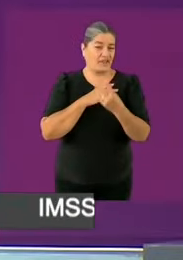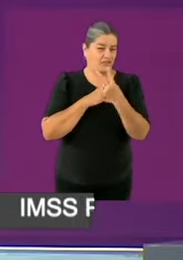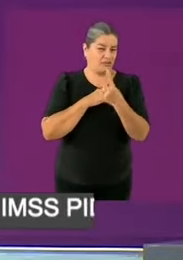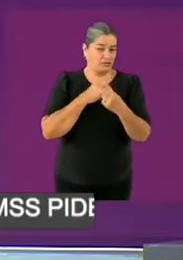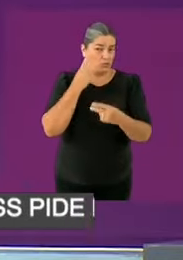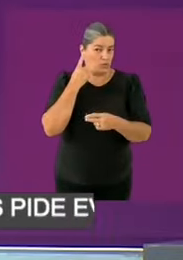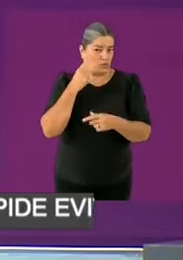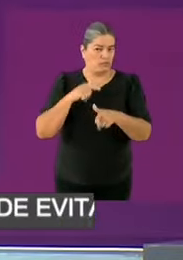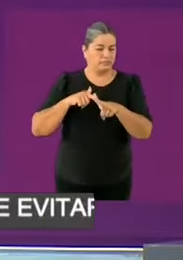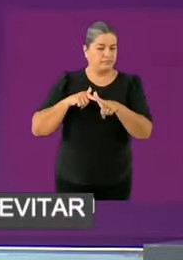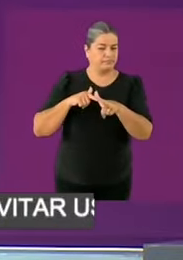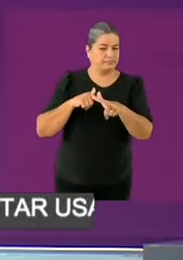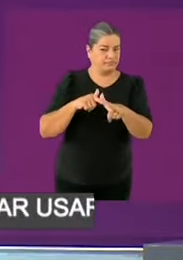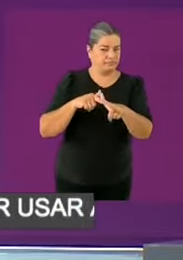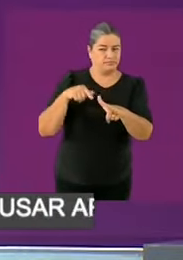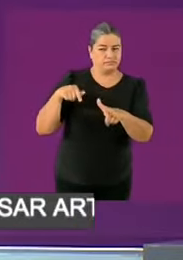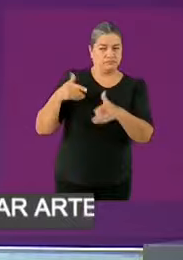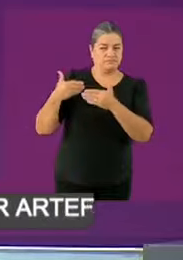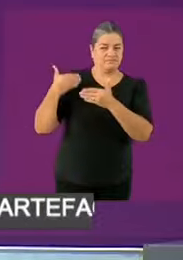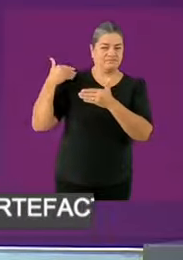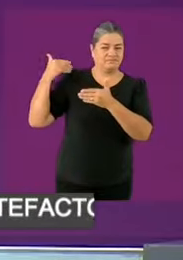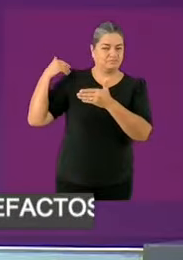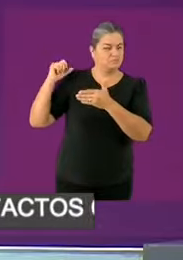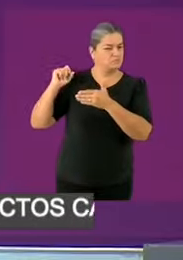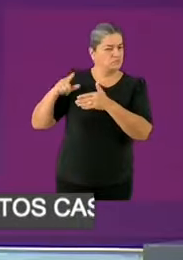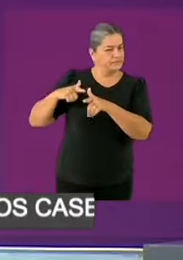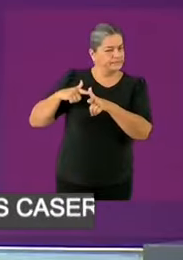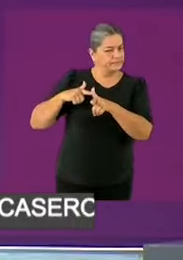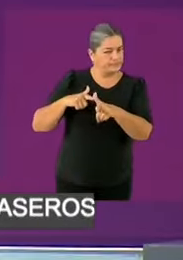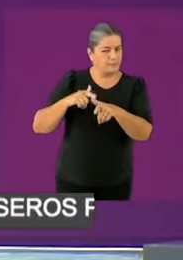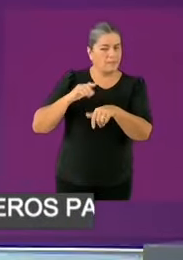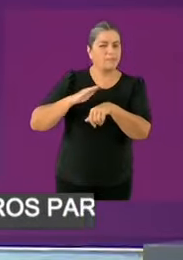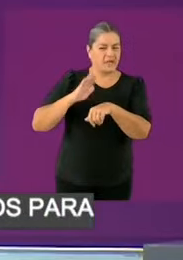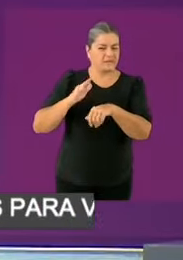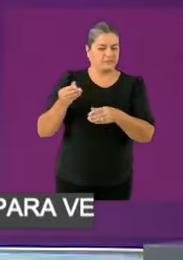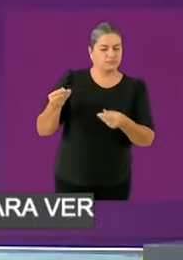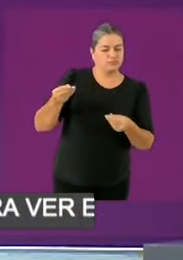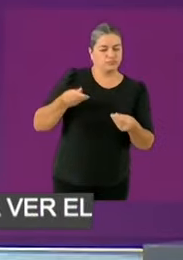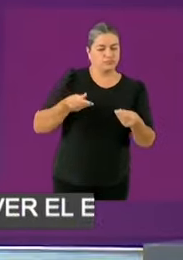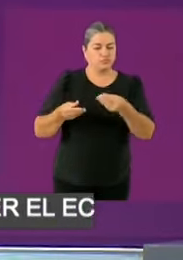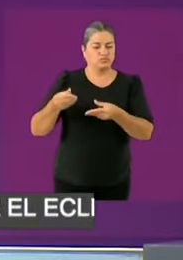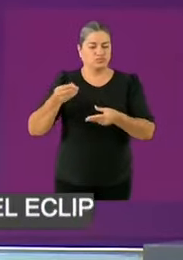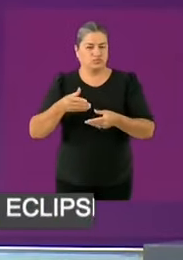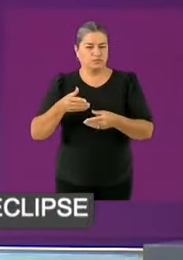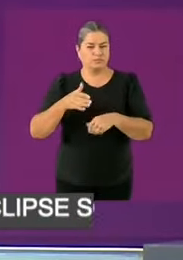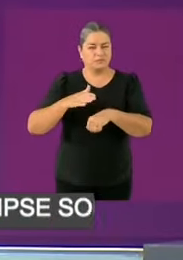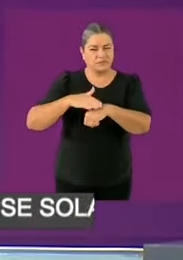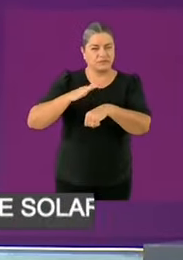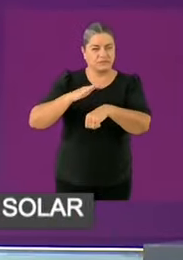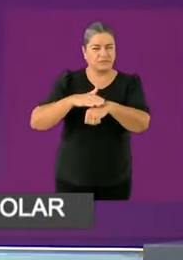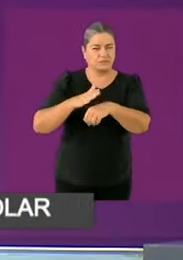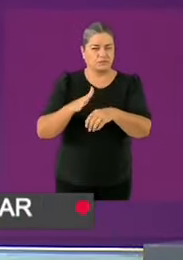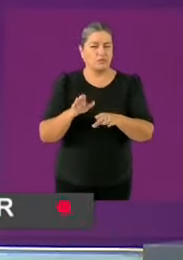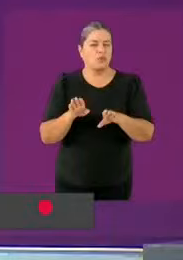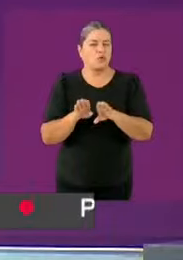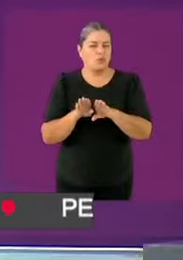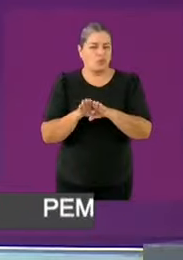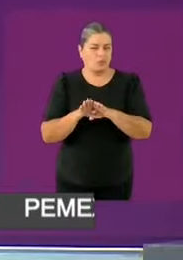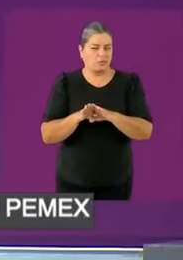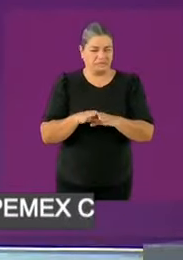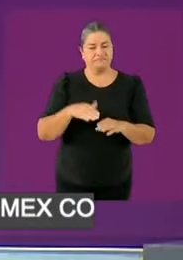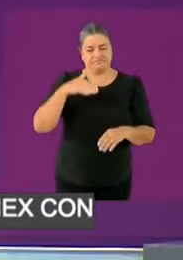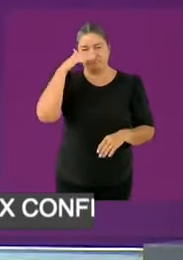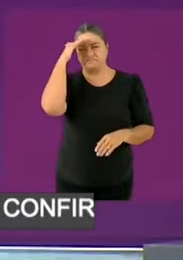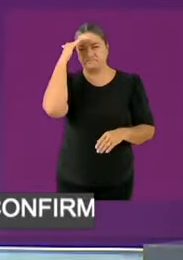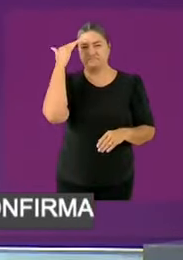pregunta. Esencialmente se trata de fortalecer el sistema de salud pública. En la Constitución está establecido en el Cuarto